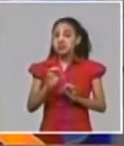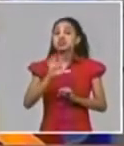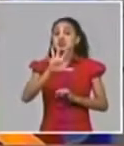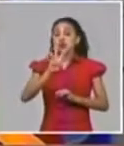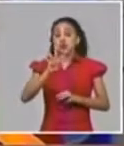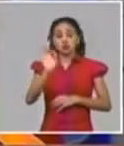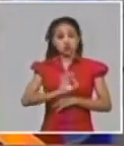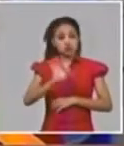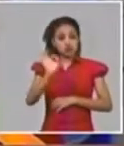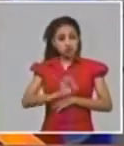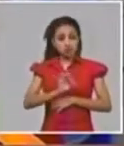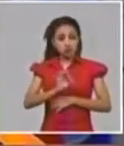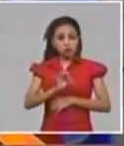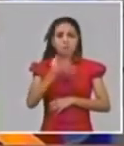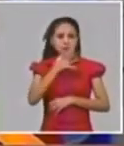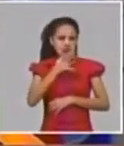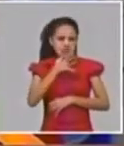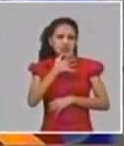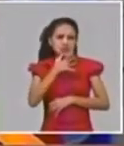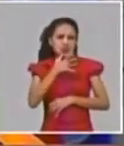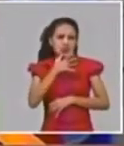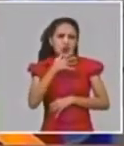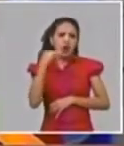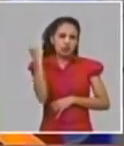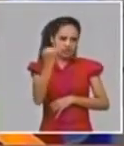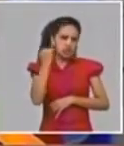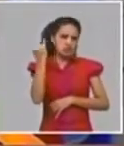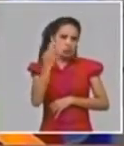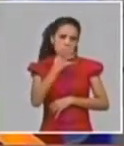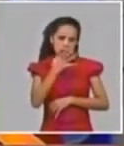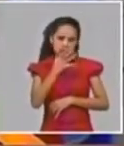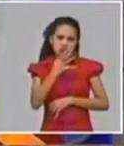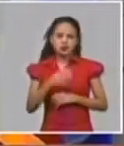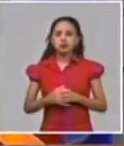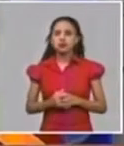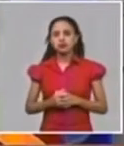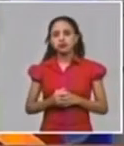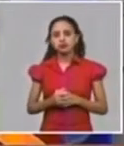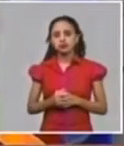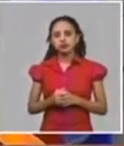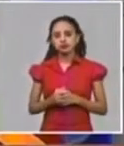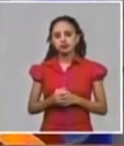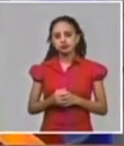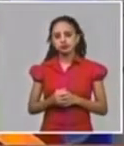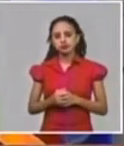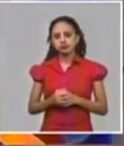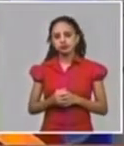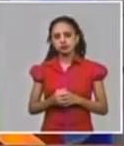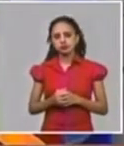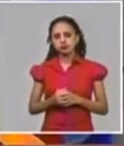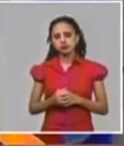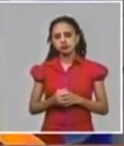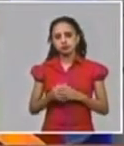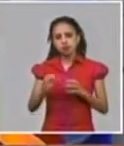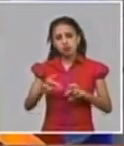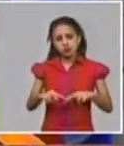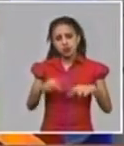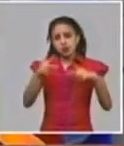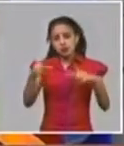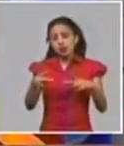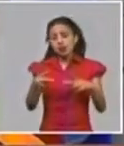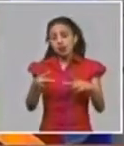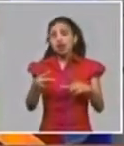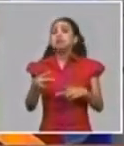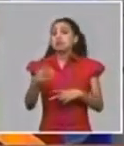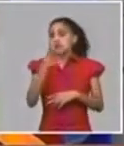internacionales que se presenta algunos estudios más específicos van un por ciento mayor pero se parece mucho a la cifra del número de casos